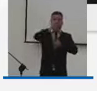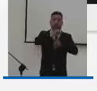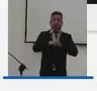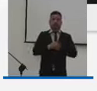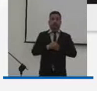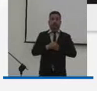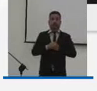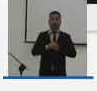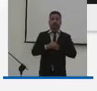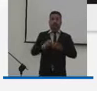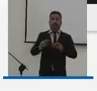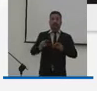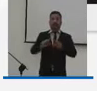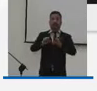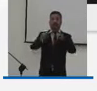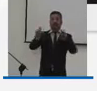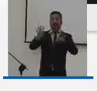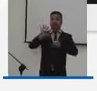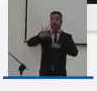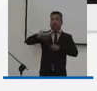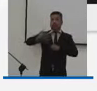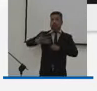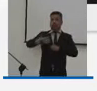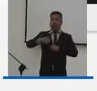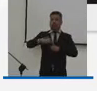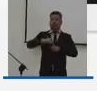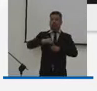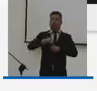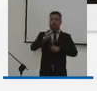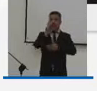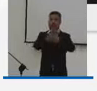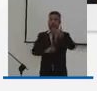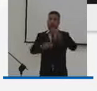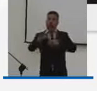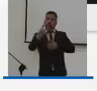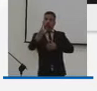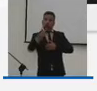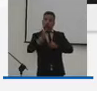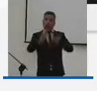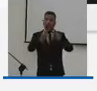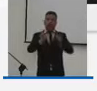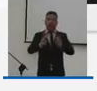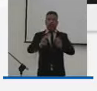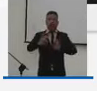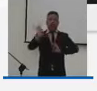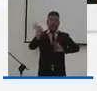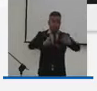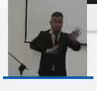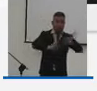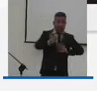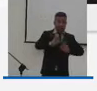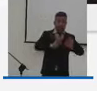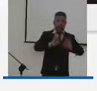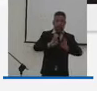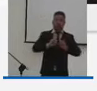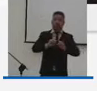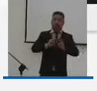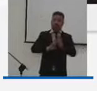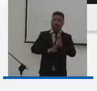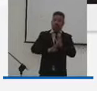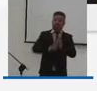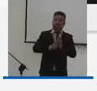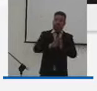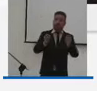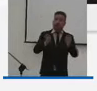colombiano. El título quinto contiene dos capítulos sobre la organización de